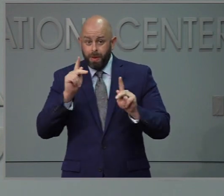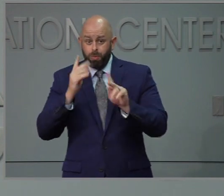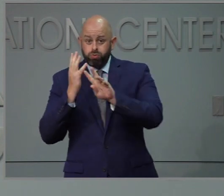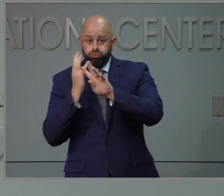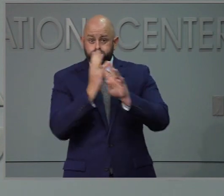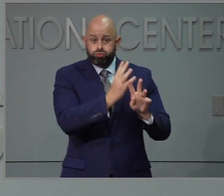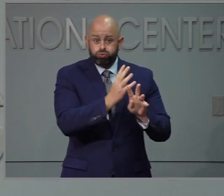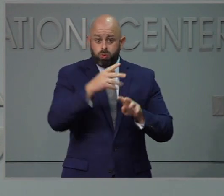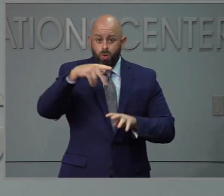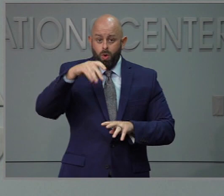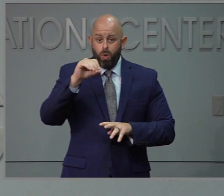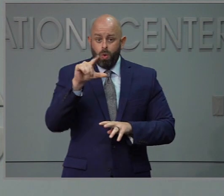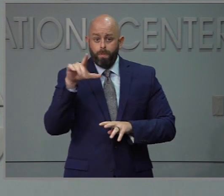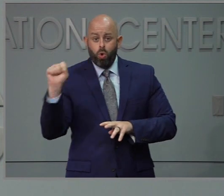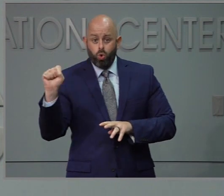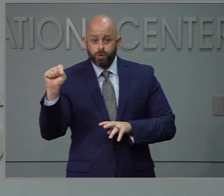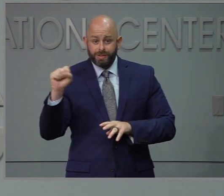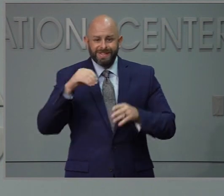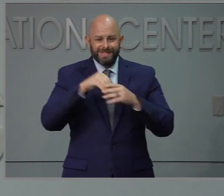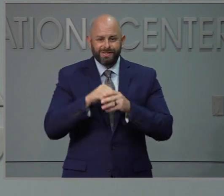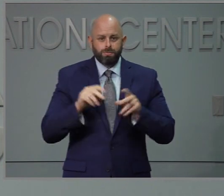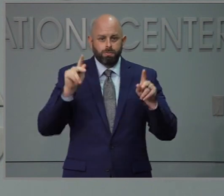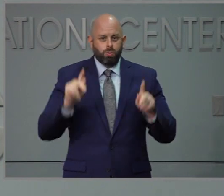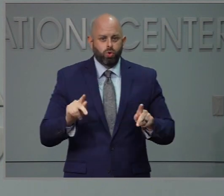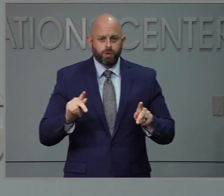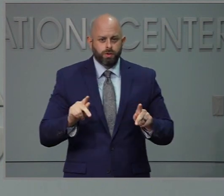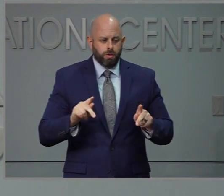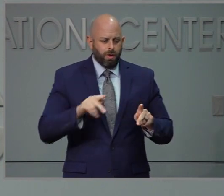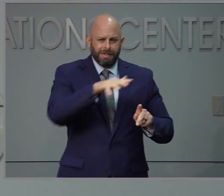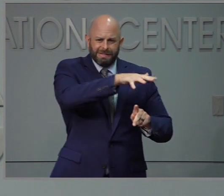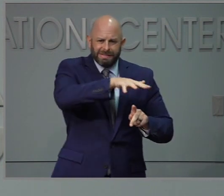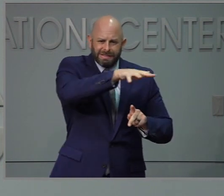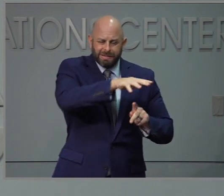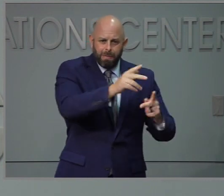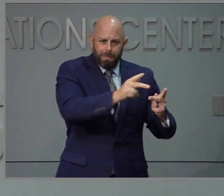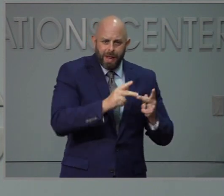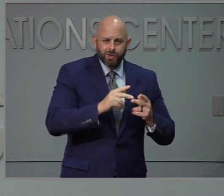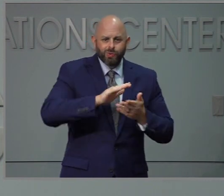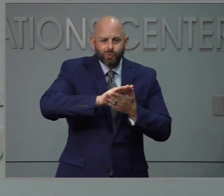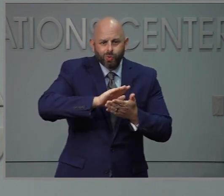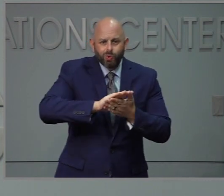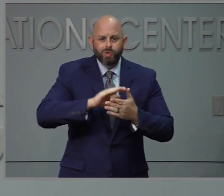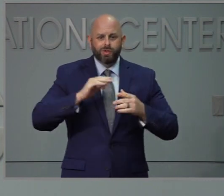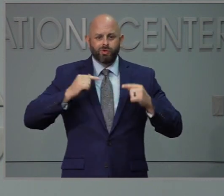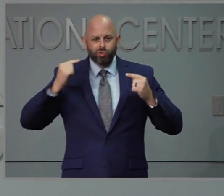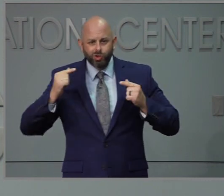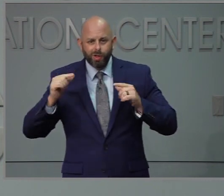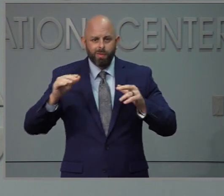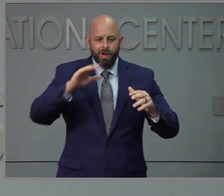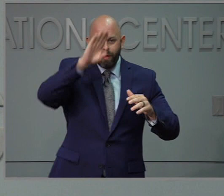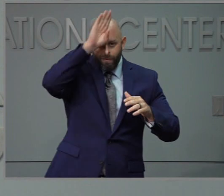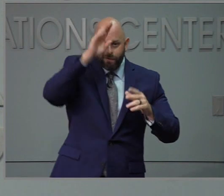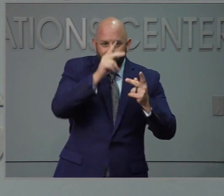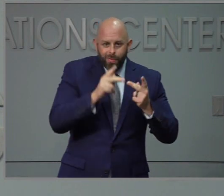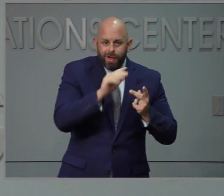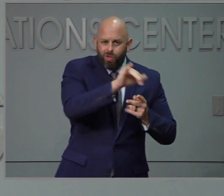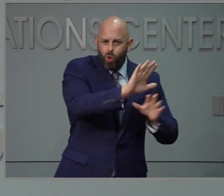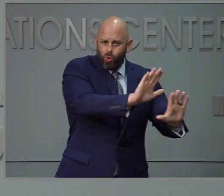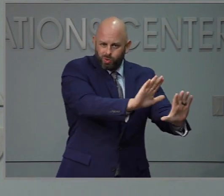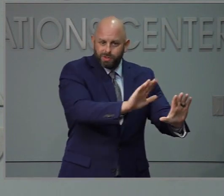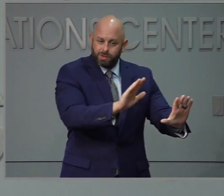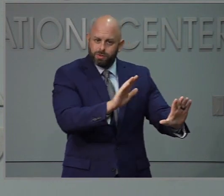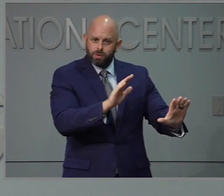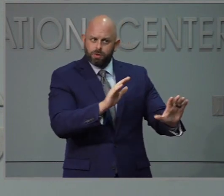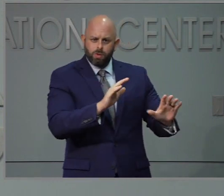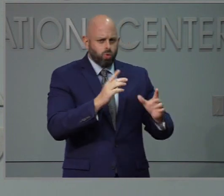sabe que que es lo que va a estar pasando en estos centros para proteger a la gente van a estar desinfectados,